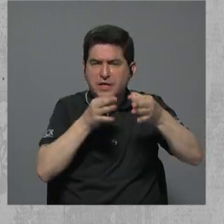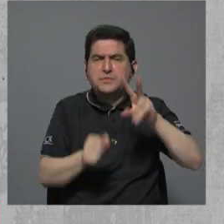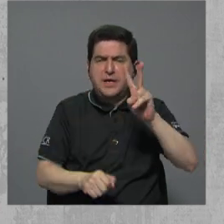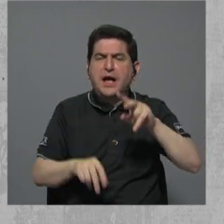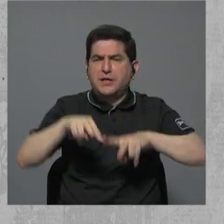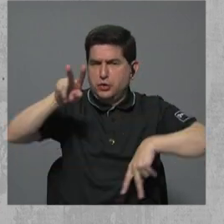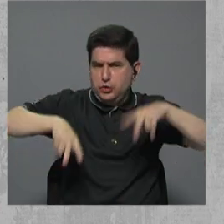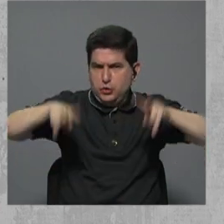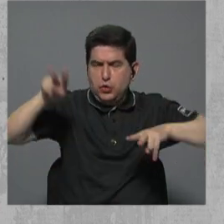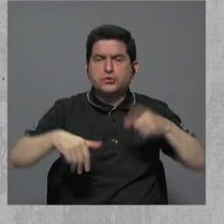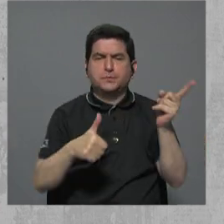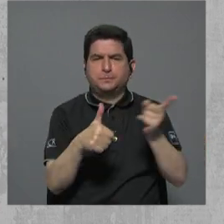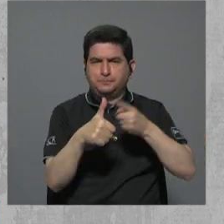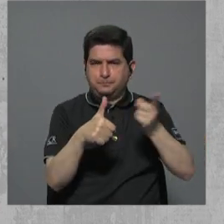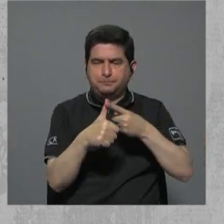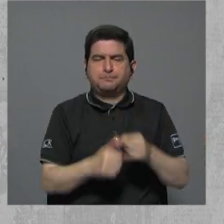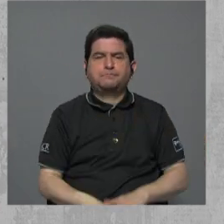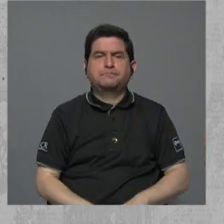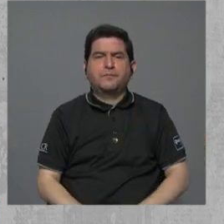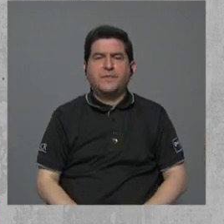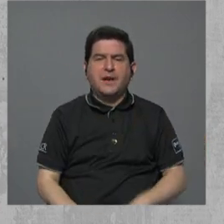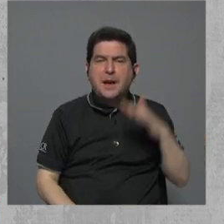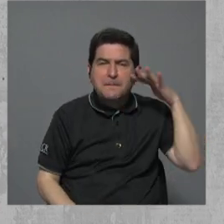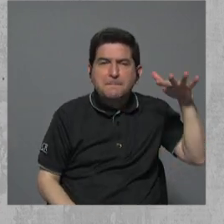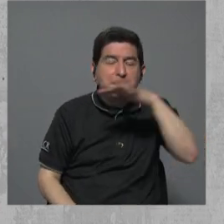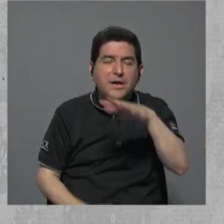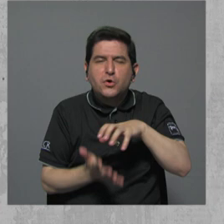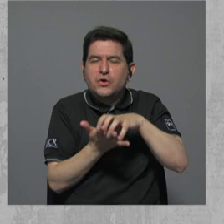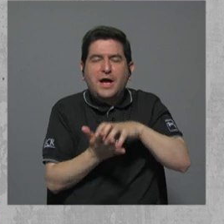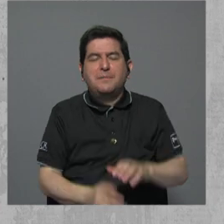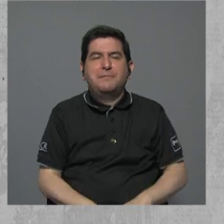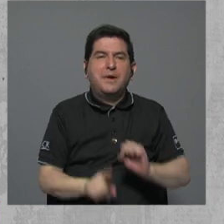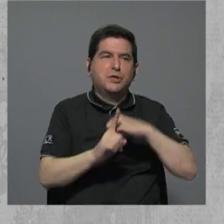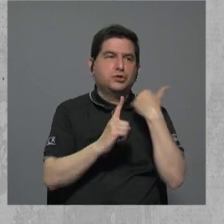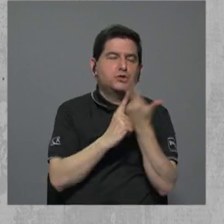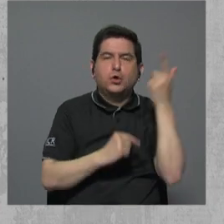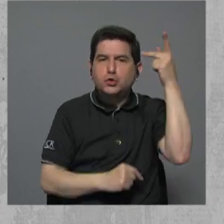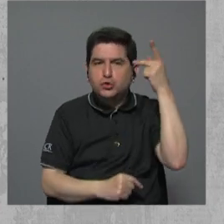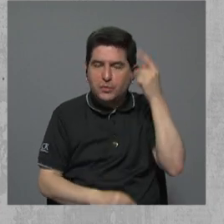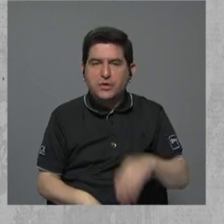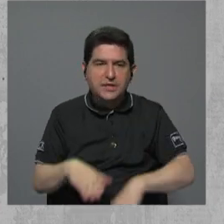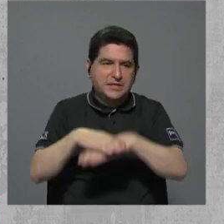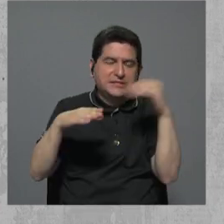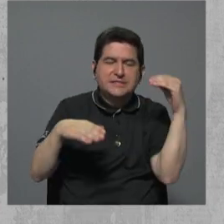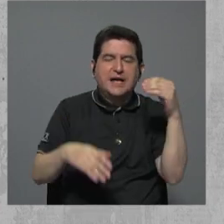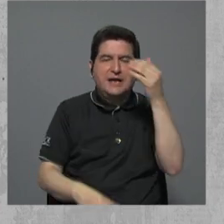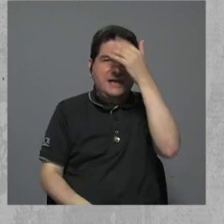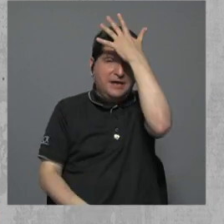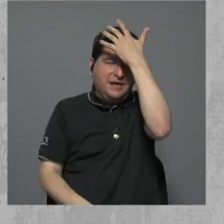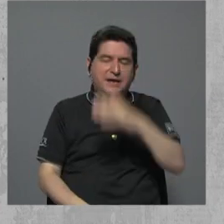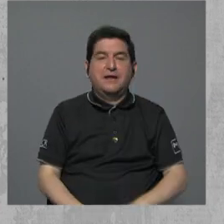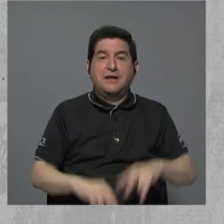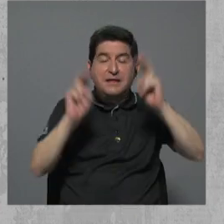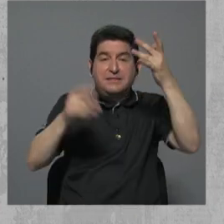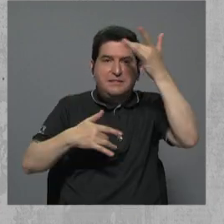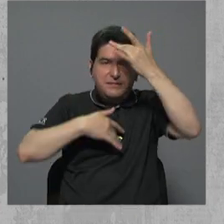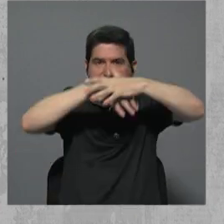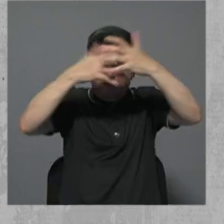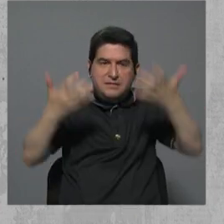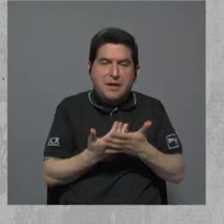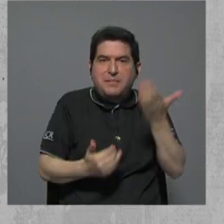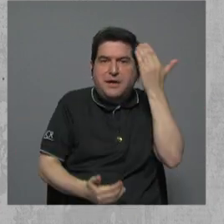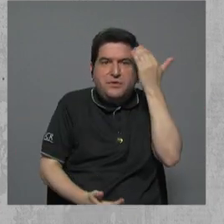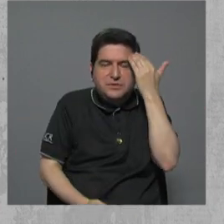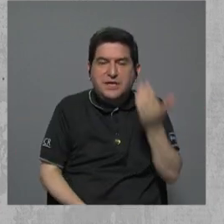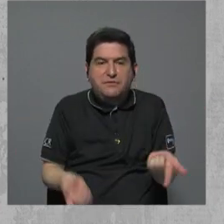dos variables. La primera, que es el panorama desconcertante, social y político, ¿verdad? La salida de Carlos Alvarado, el tema de la pandemia, no sabemos qué va a pasar ni